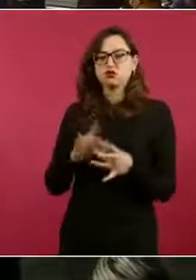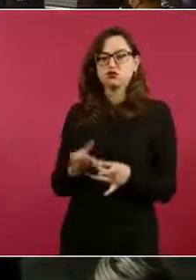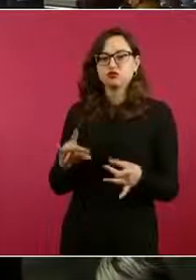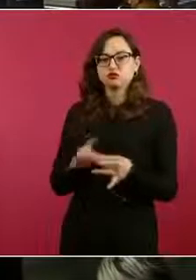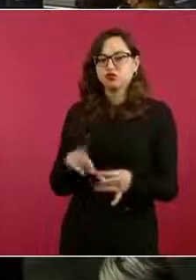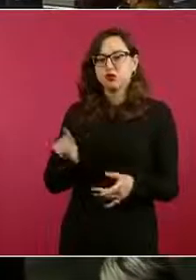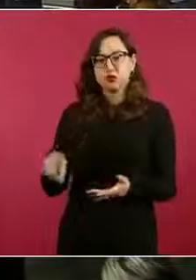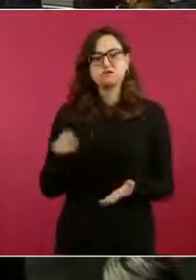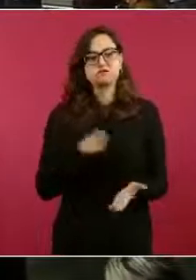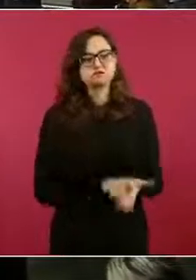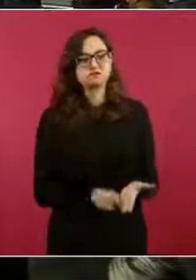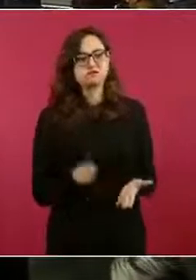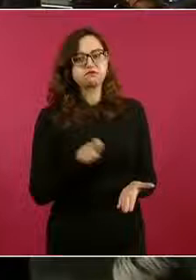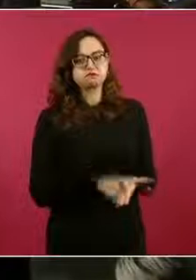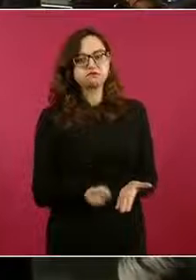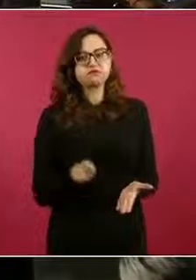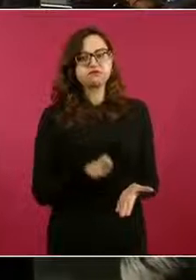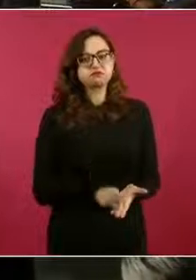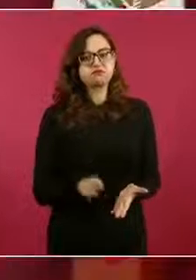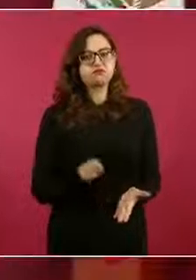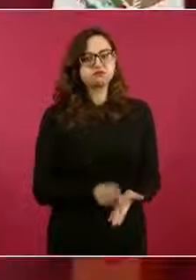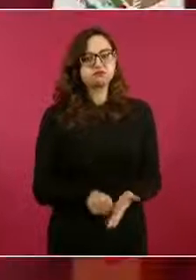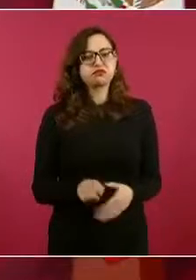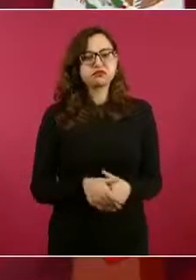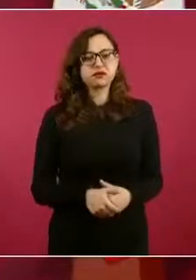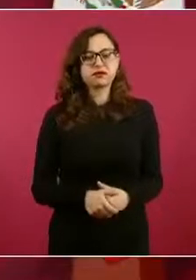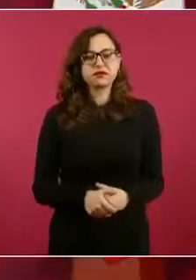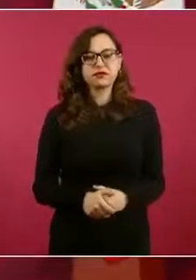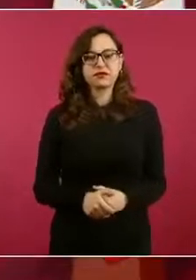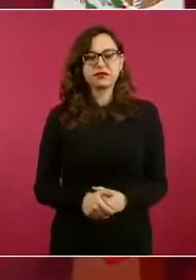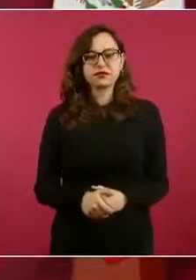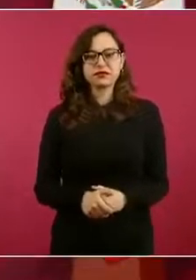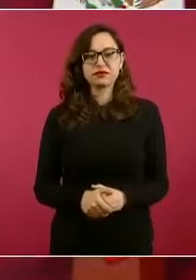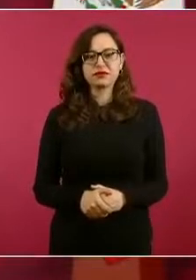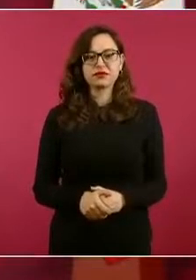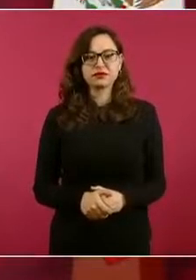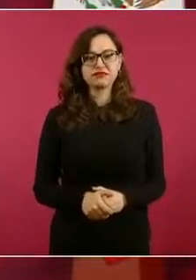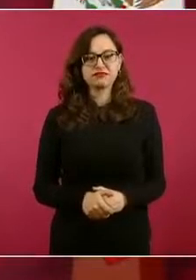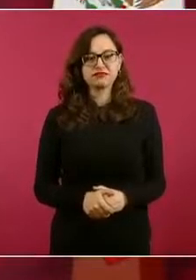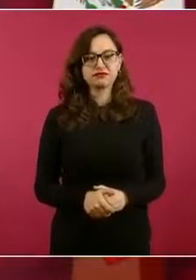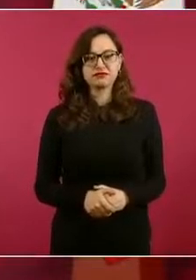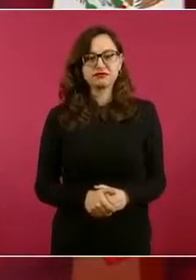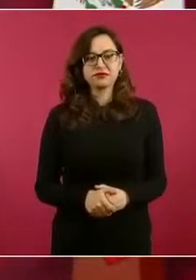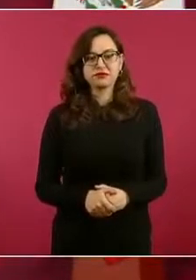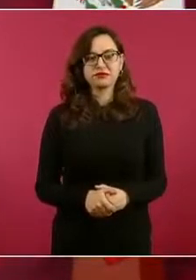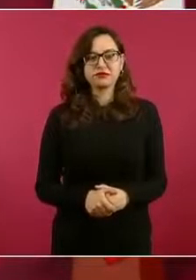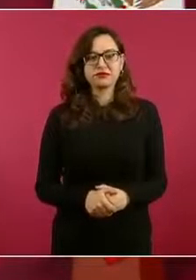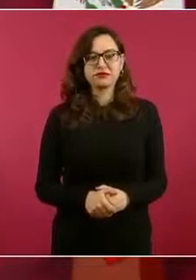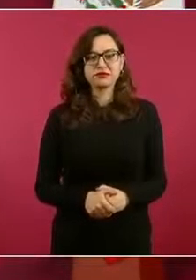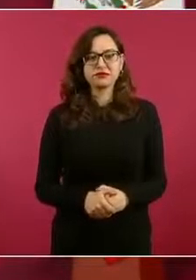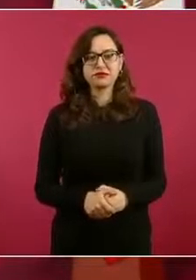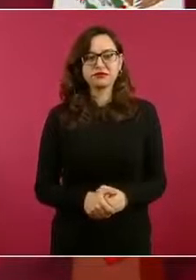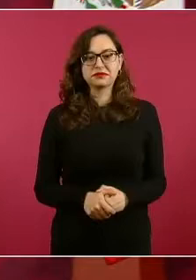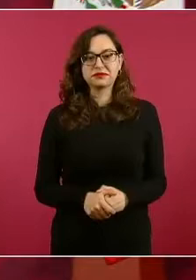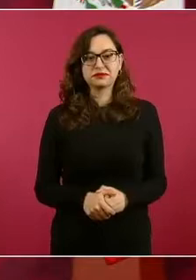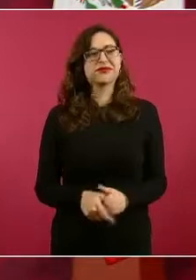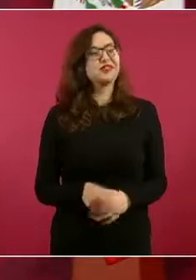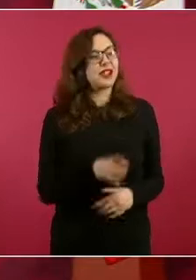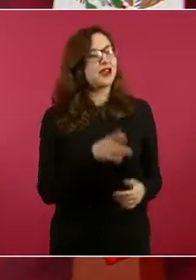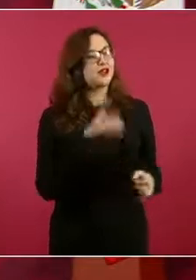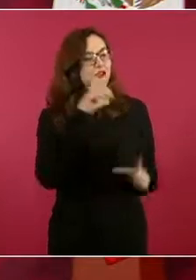Y me dice, miren eso, y me dicen… pero ¿dónde están los gatos?